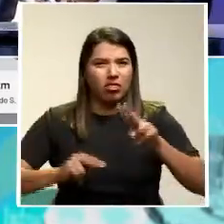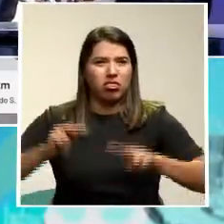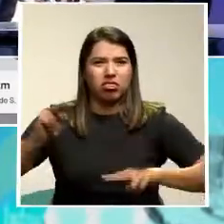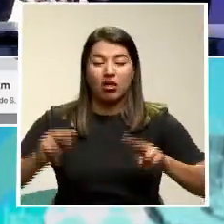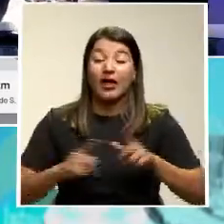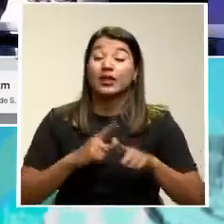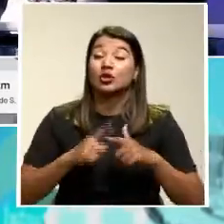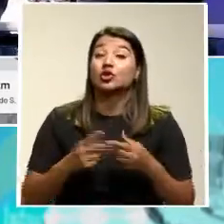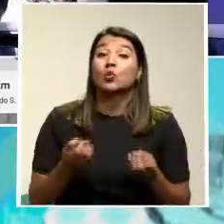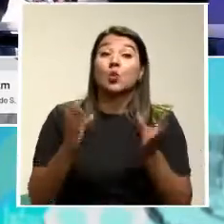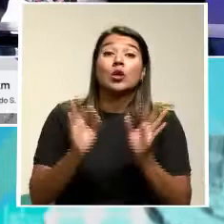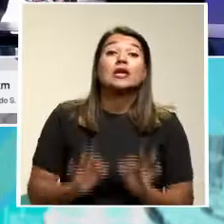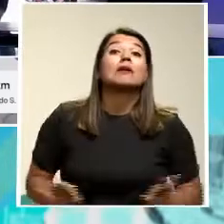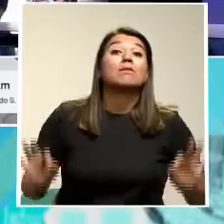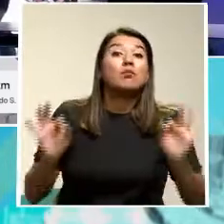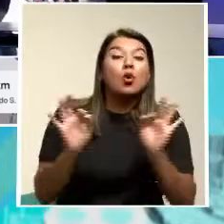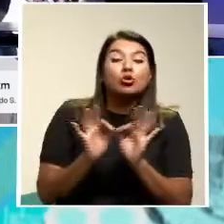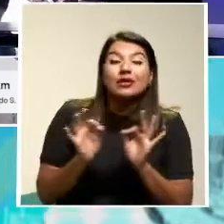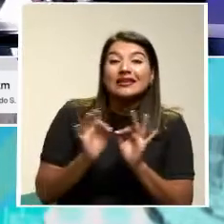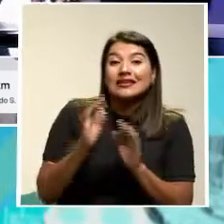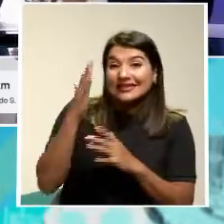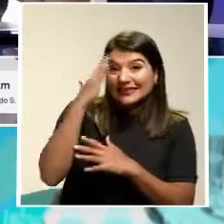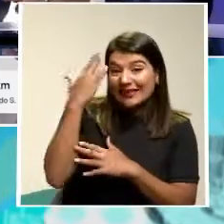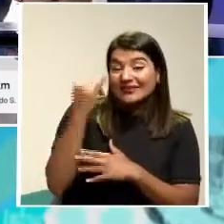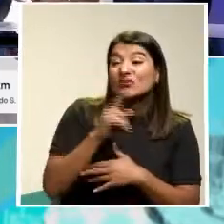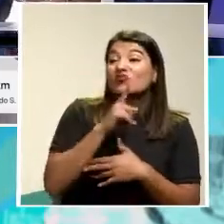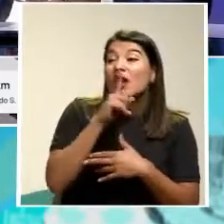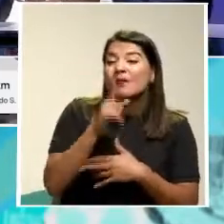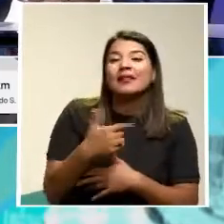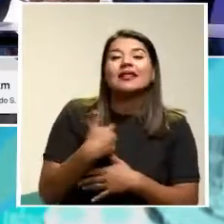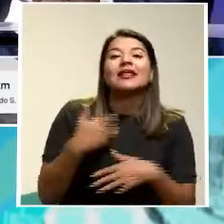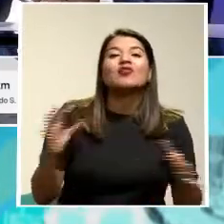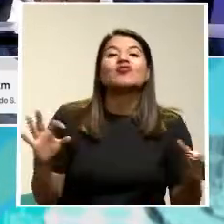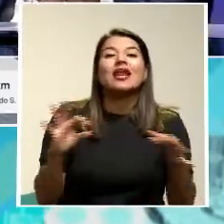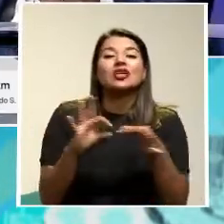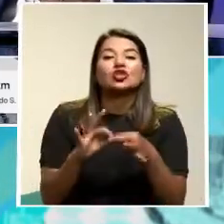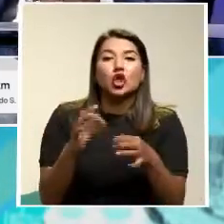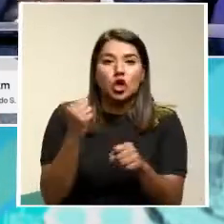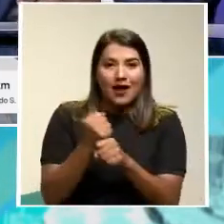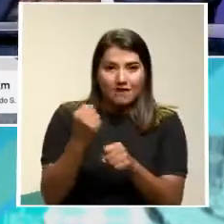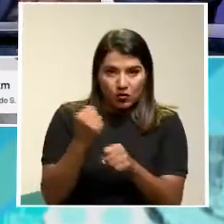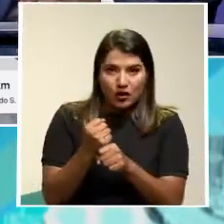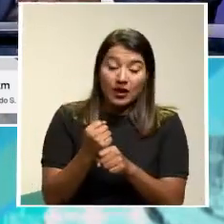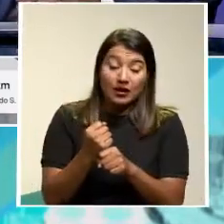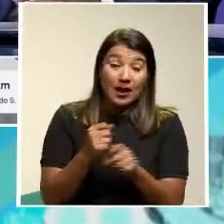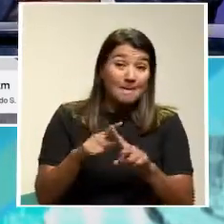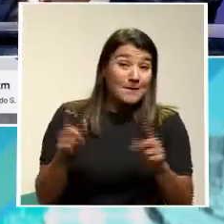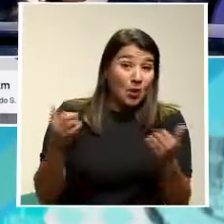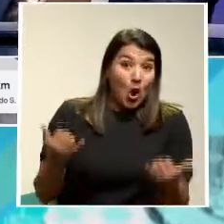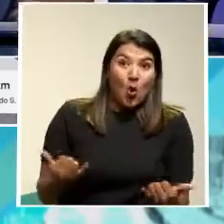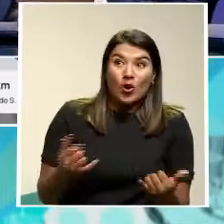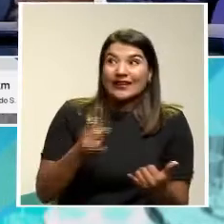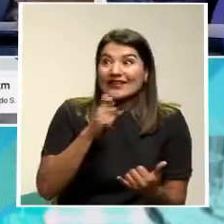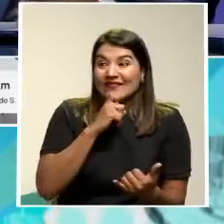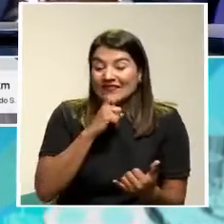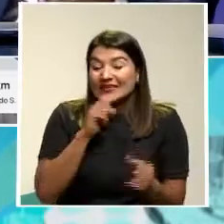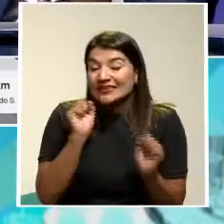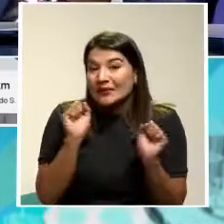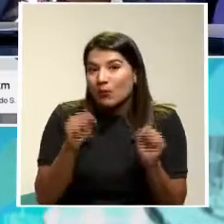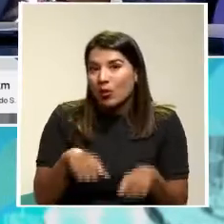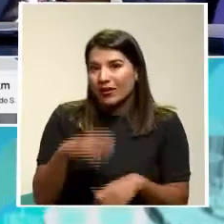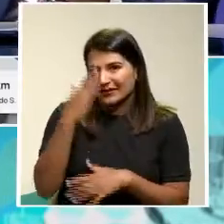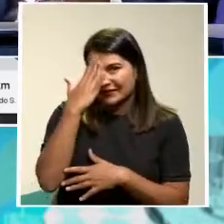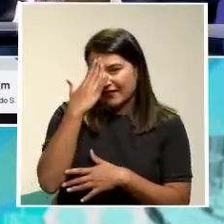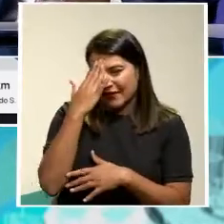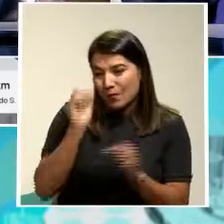Discernir Si se cumple Esa trilogía De la relación laboral O no Pero no es tan sencillo En este momento Es entender Que está